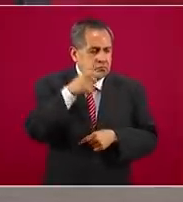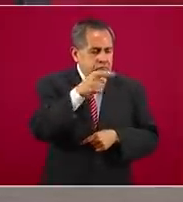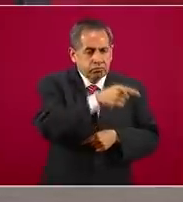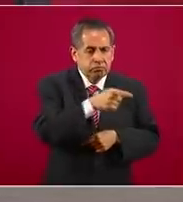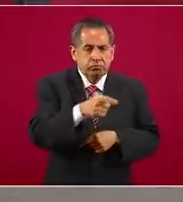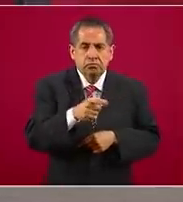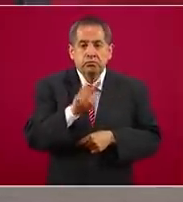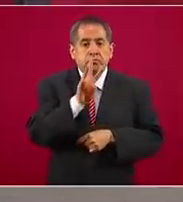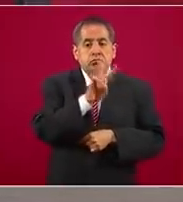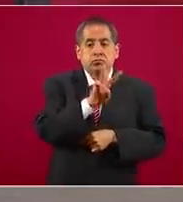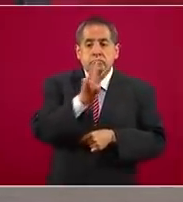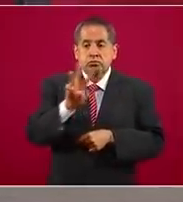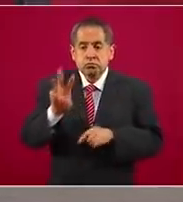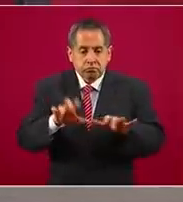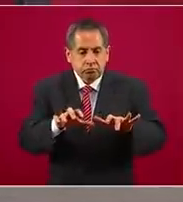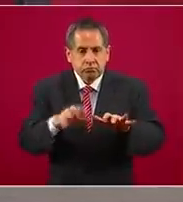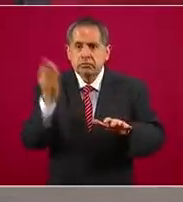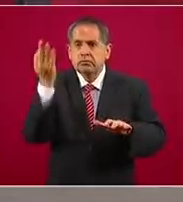web apócrifos